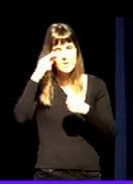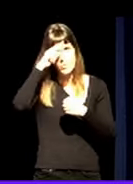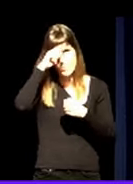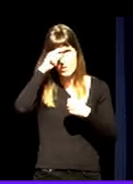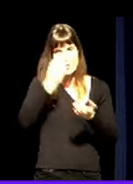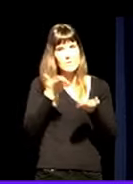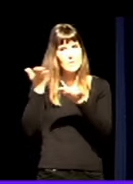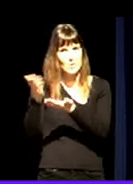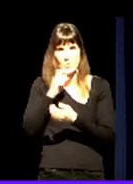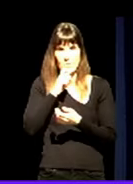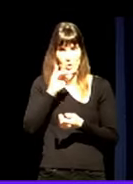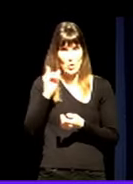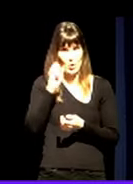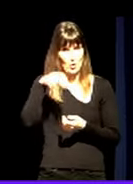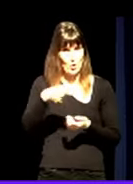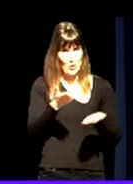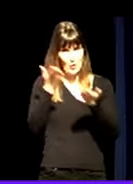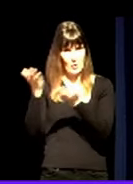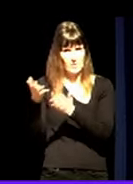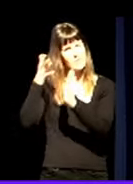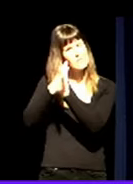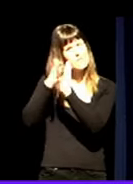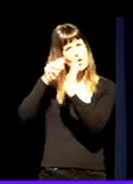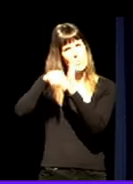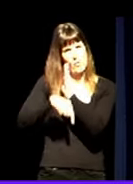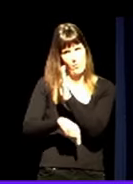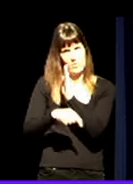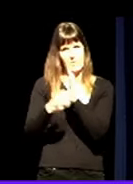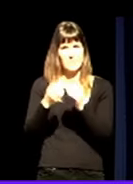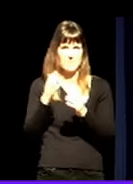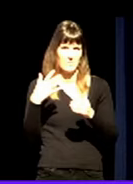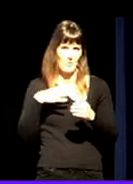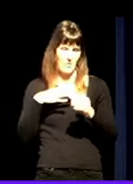Jon, izango duzuen, eta busatu edarrikin. Hau!